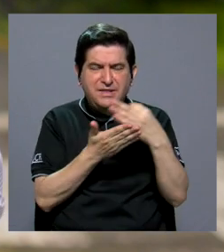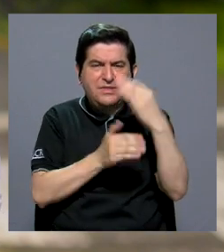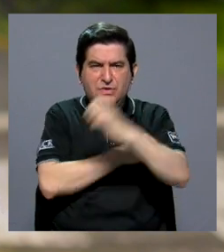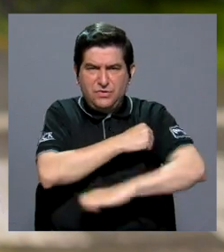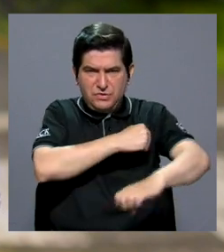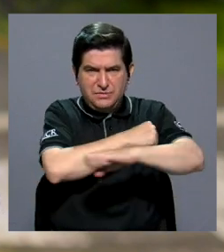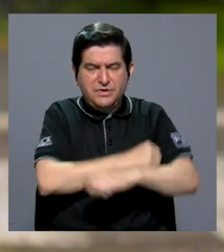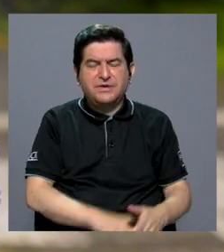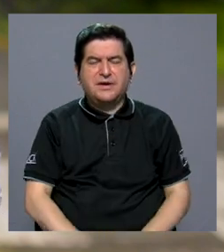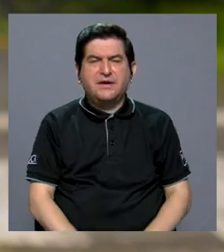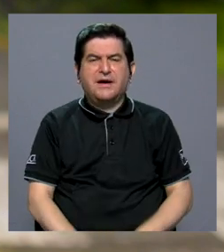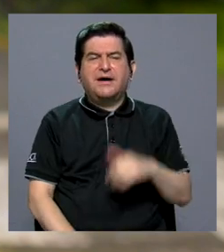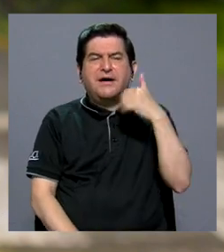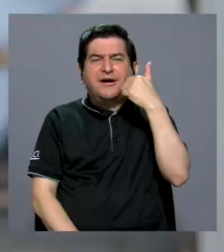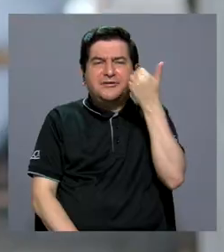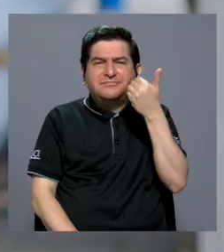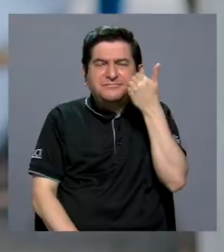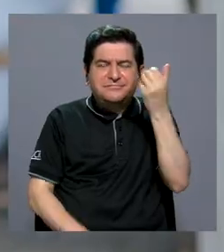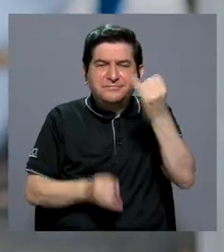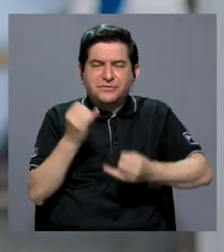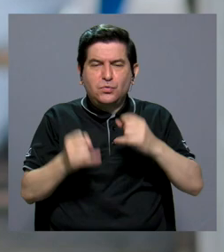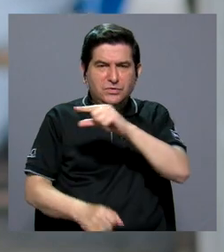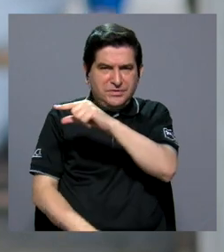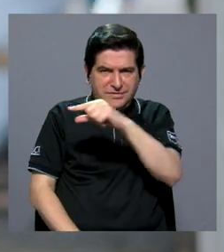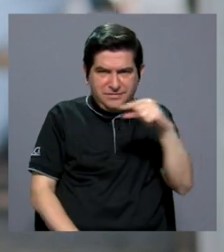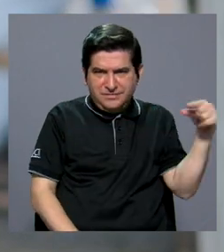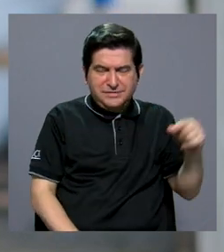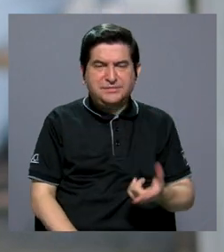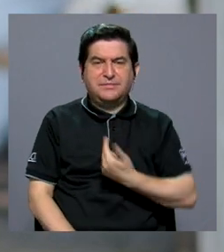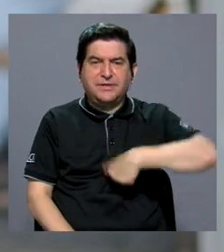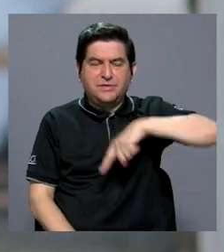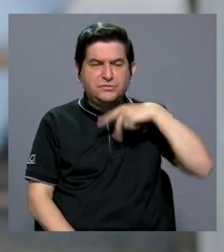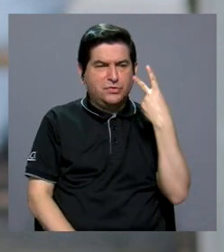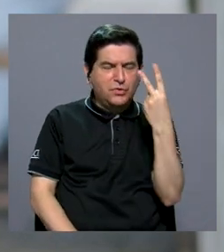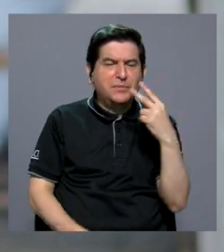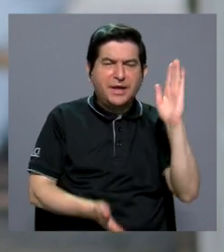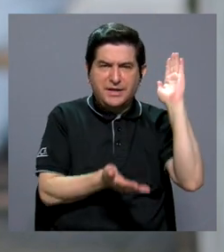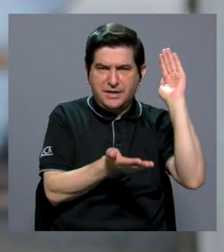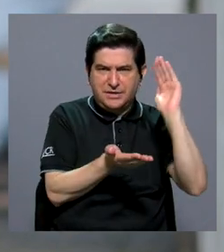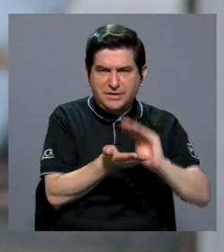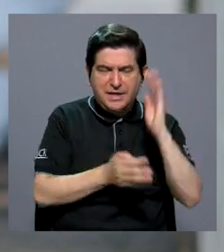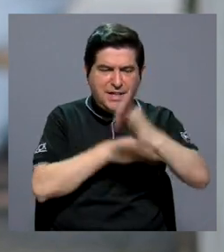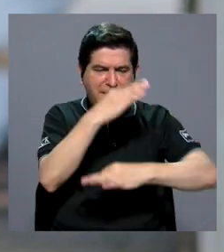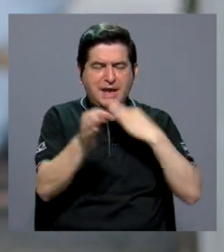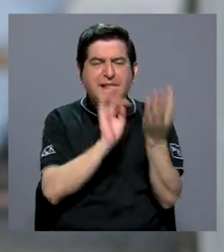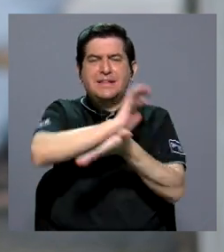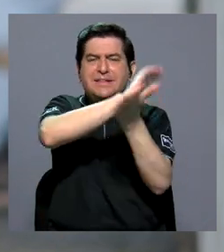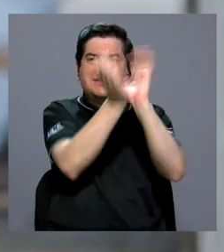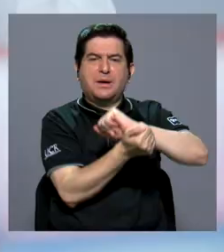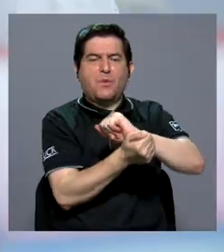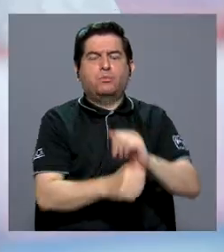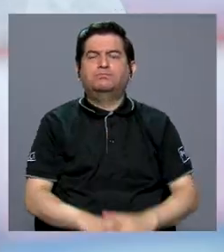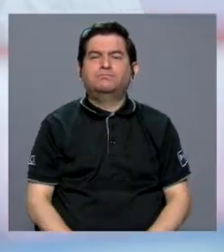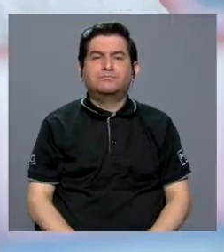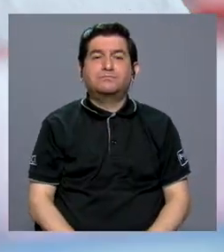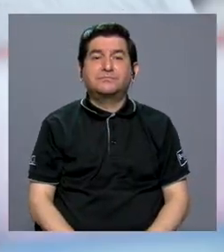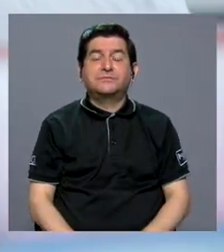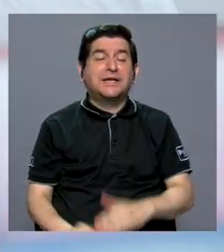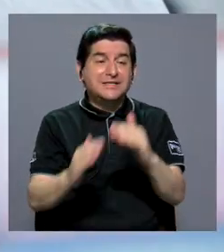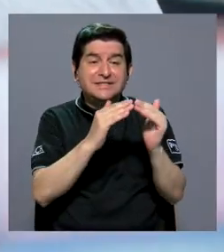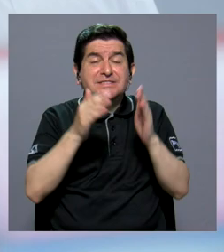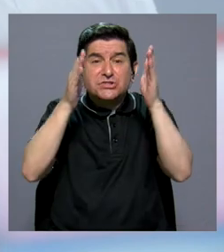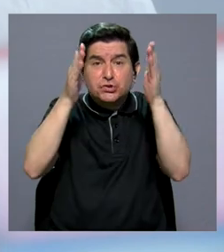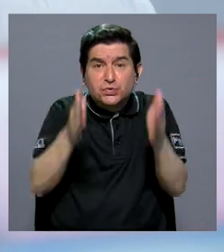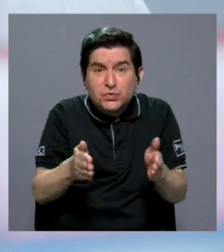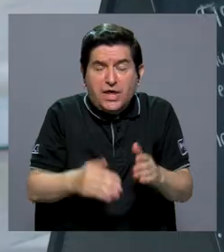monedas extranjeras, ha facilitado a que en las últimas semanas vayamos viendo una disminución en el tipo de cambio. Es por esto